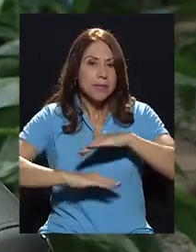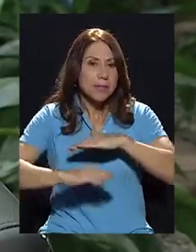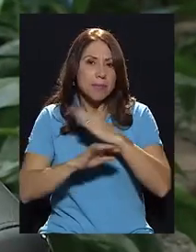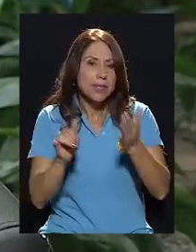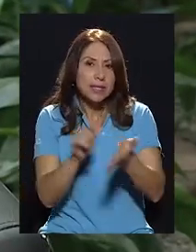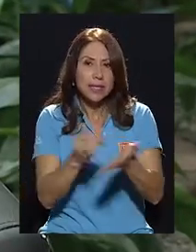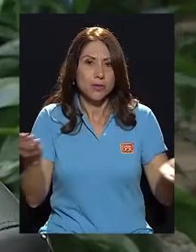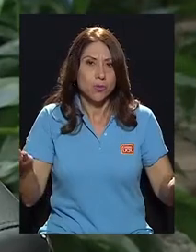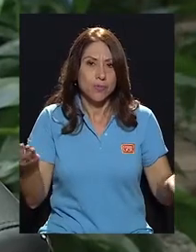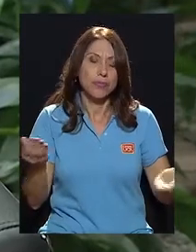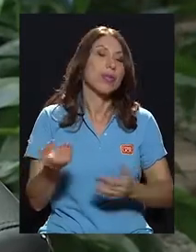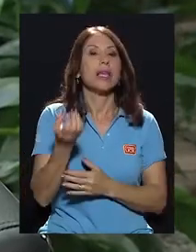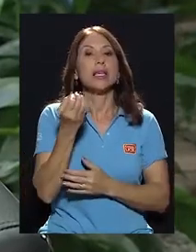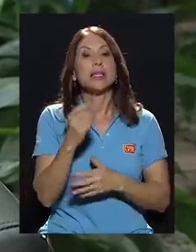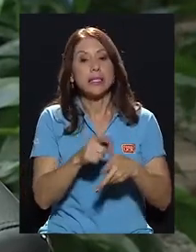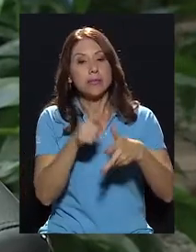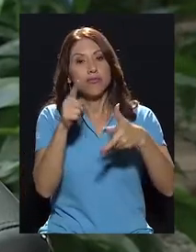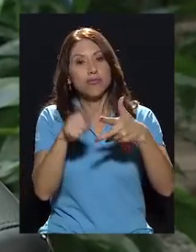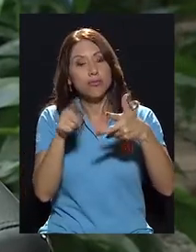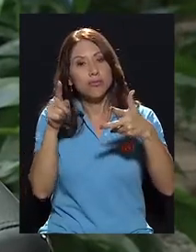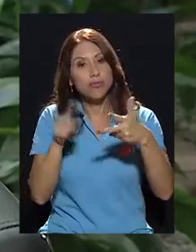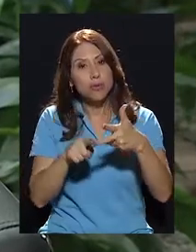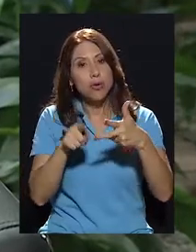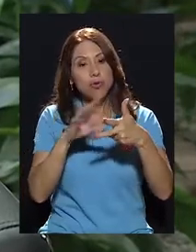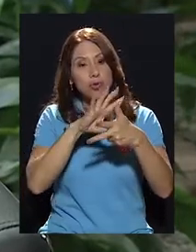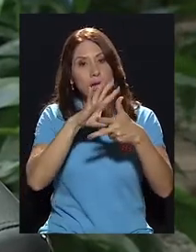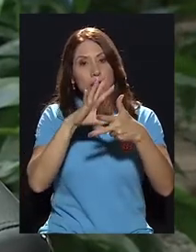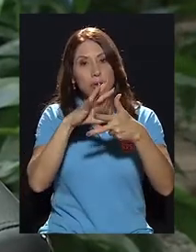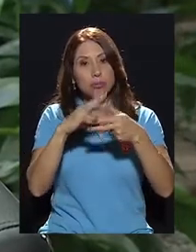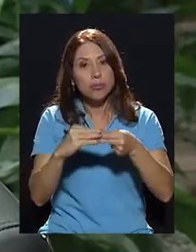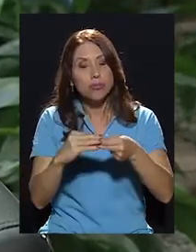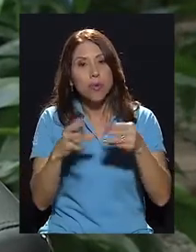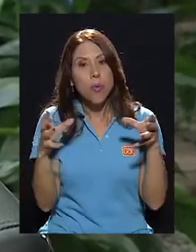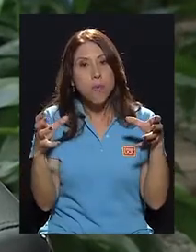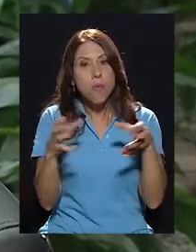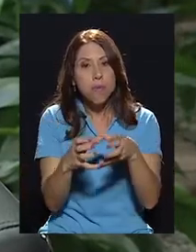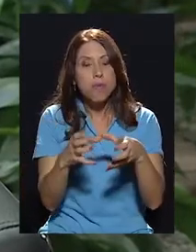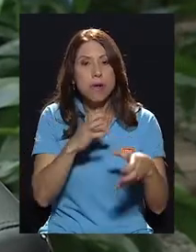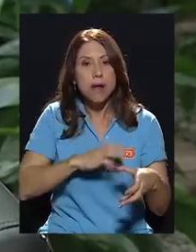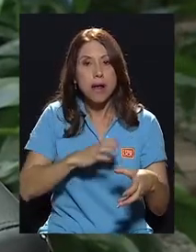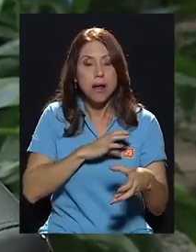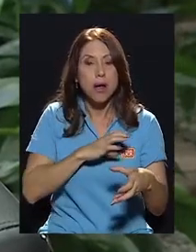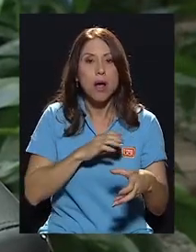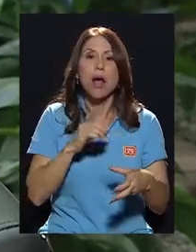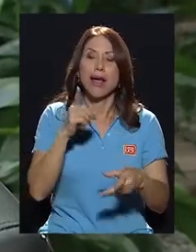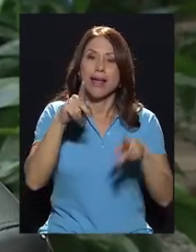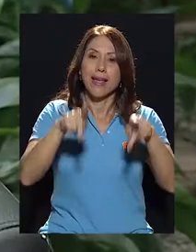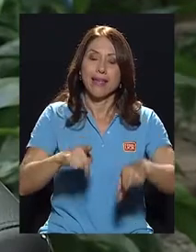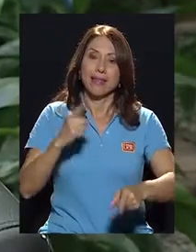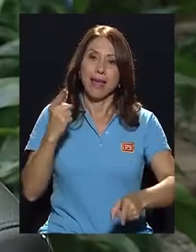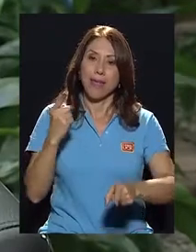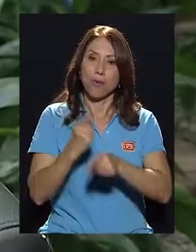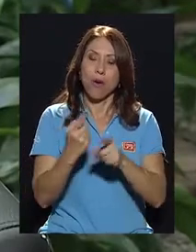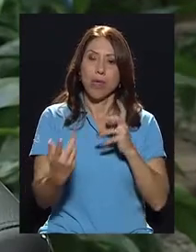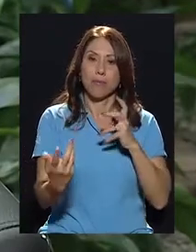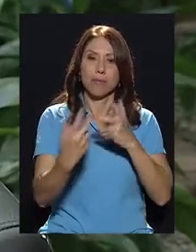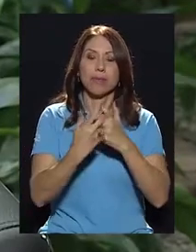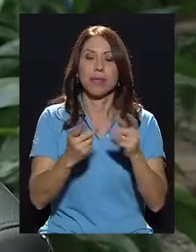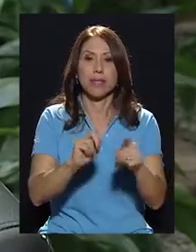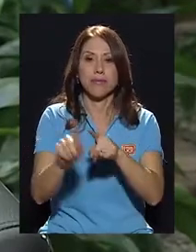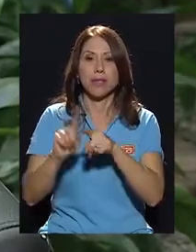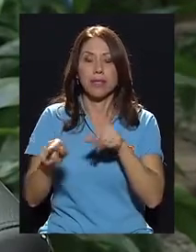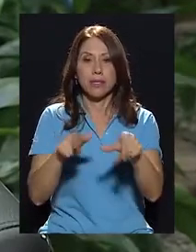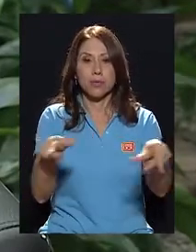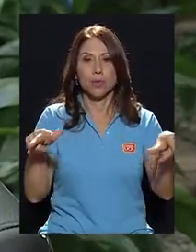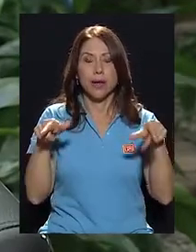Entonces, este, si usted junta esas tres cosas, usted va a tener gente adecuada en los diferentes